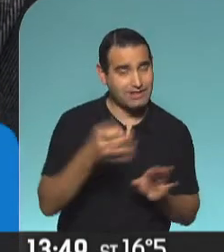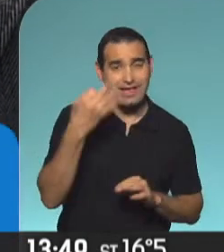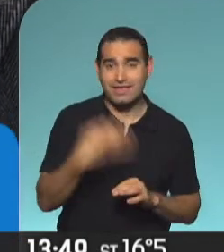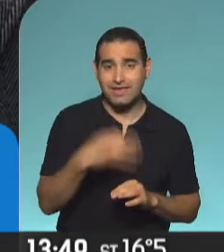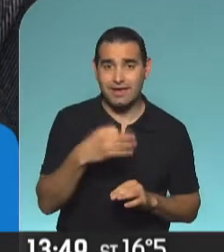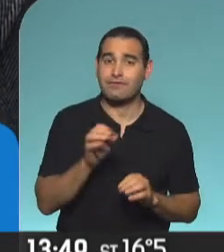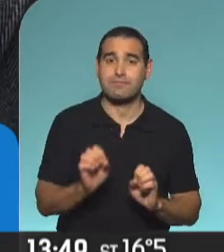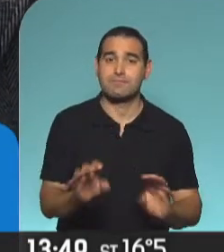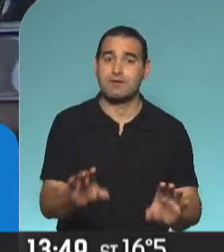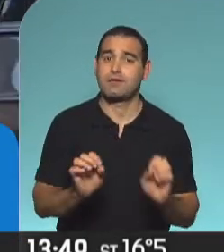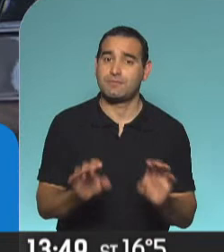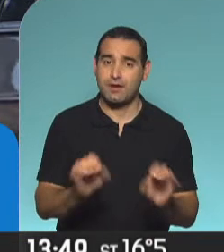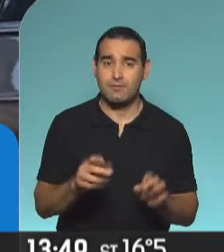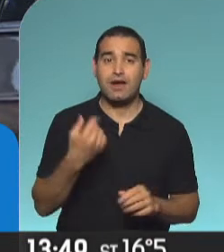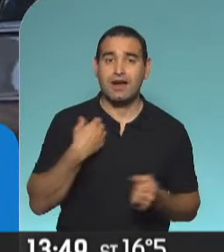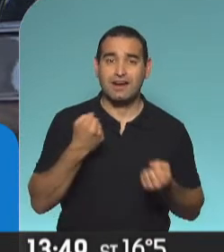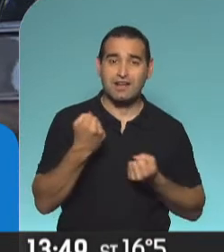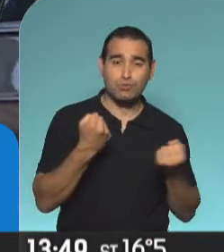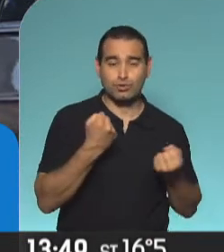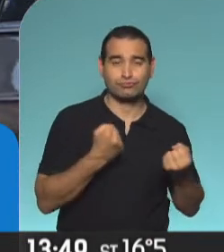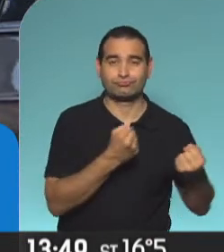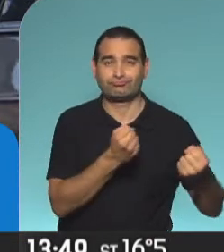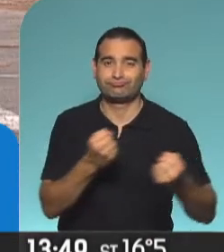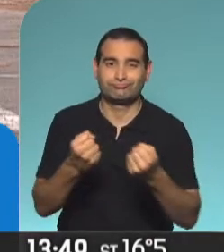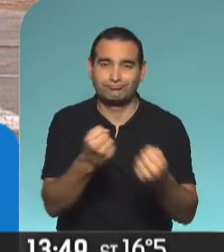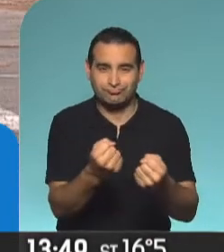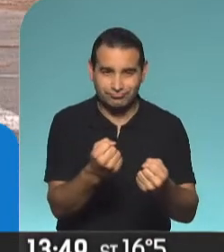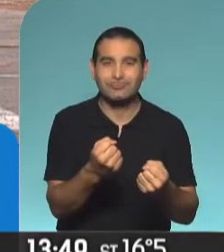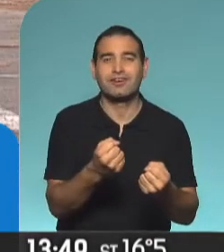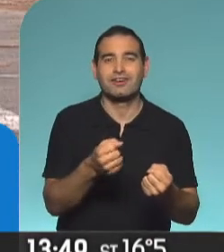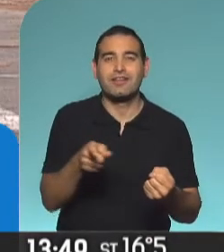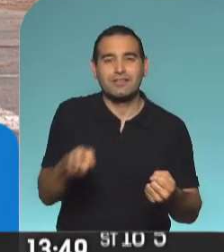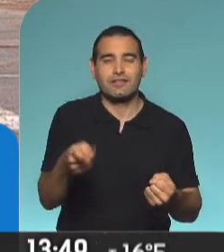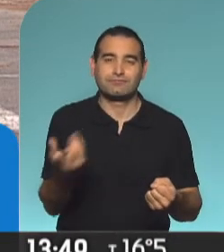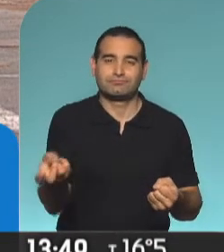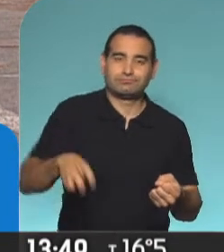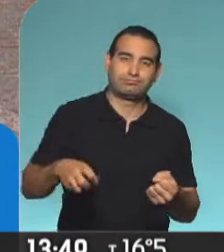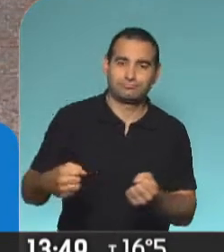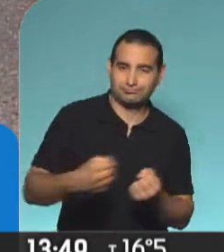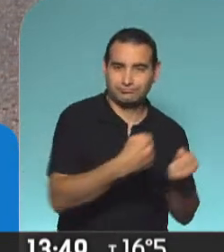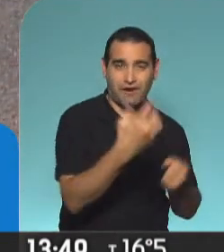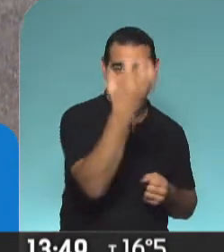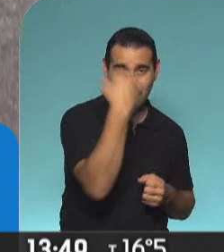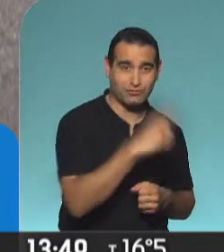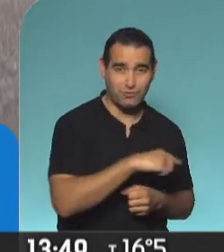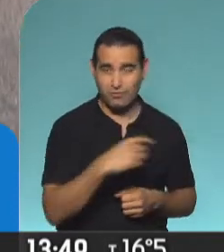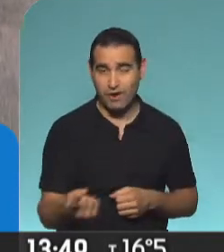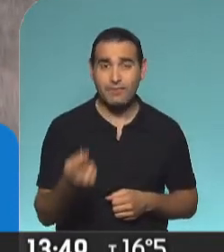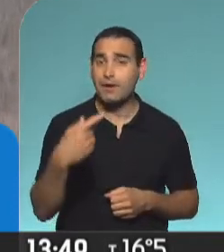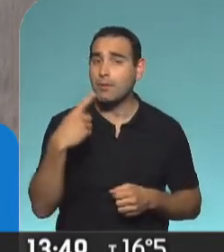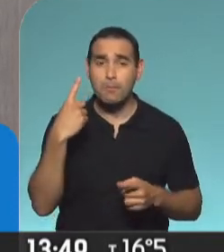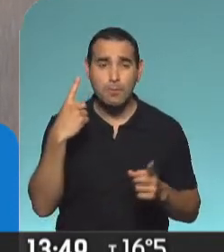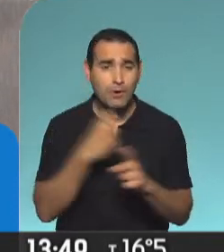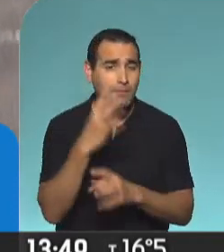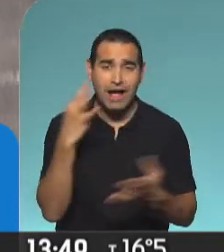prender las balizas, nosotros vamos a venir con un camioncito Melex de Golf, llevarlos al baño, volver a traerlos y cualquier otro inconveniente que les